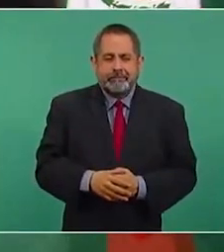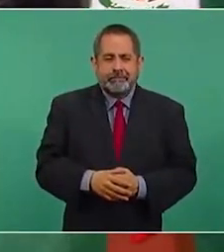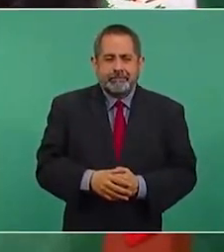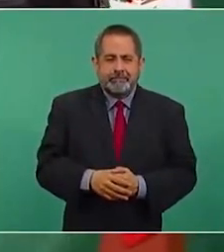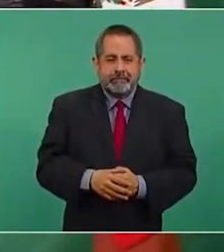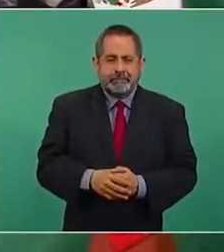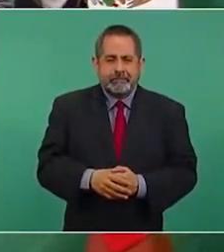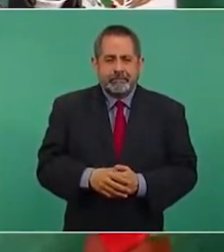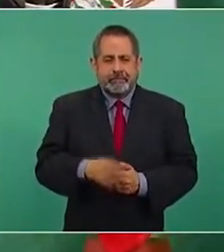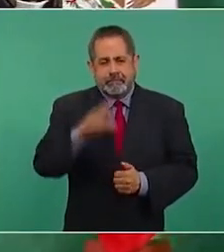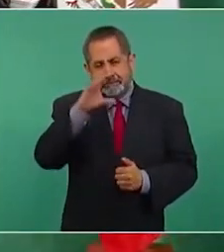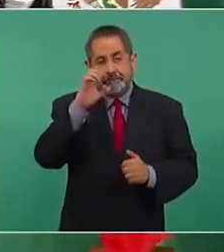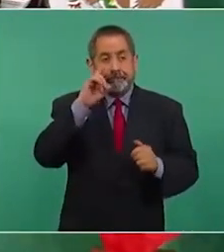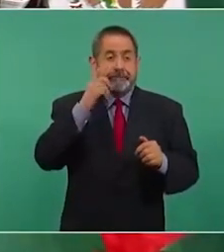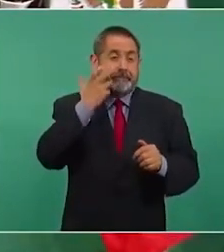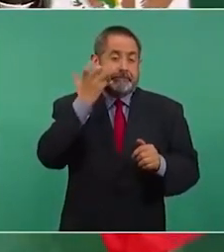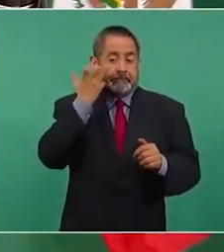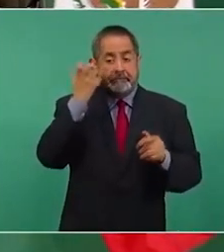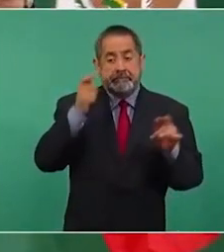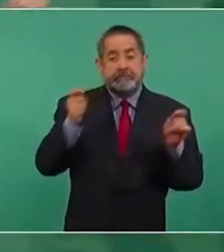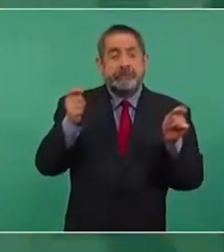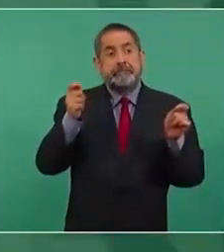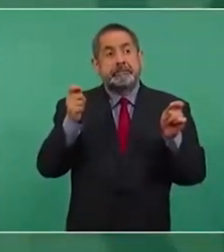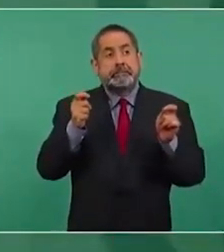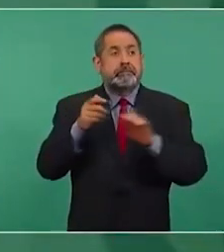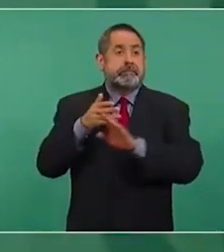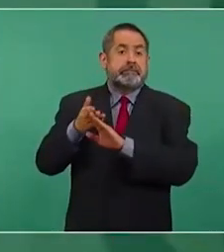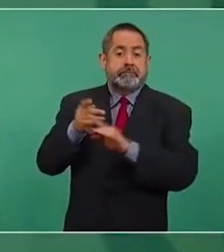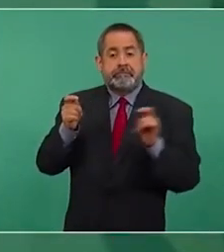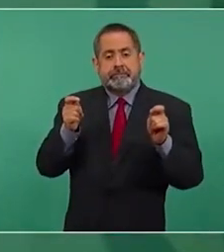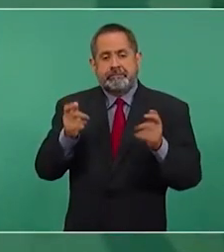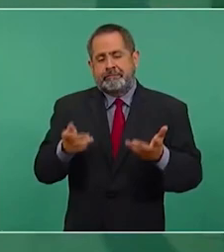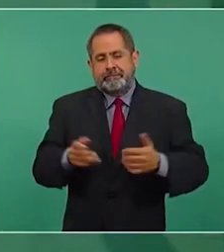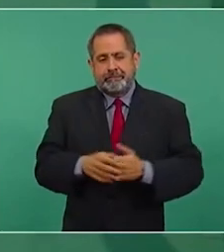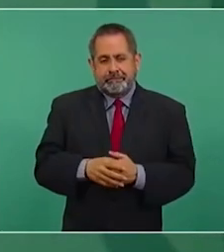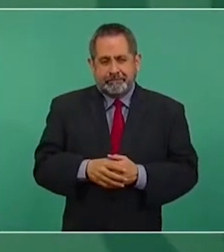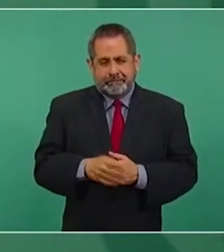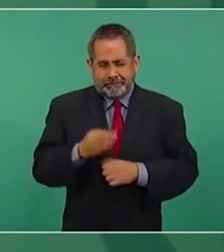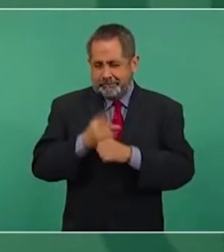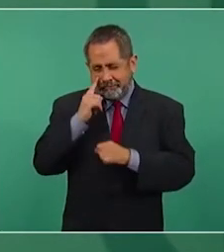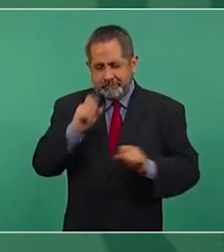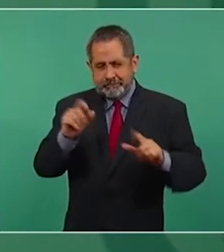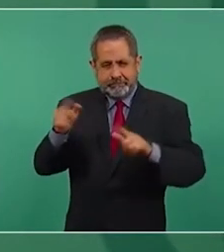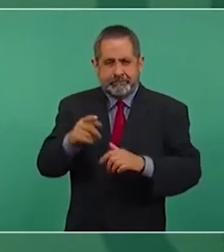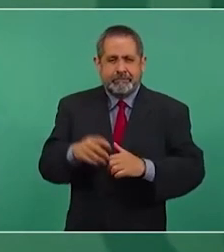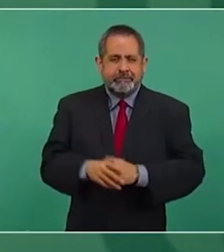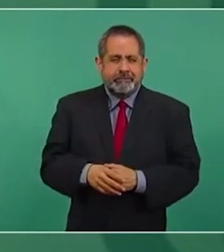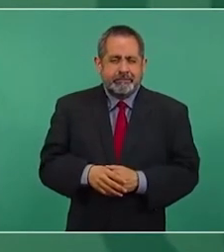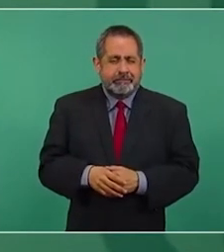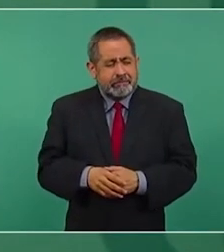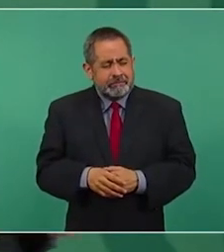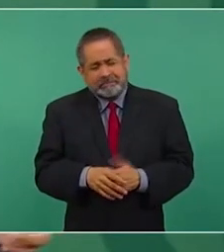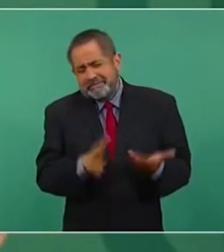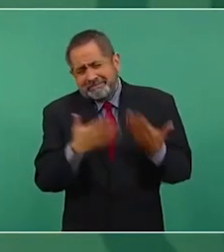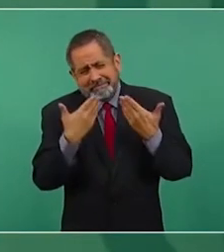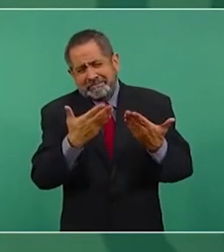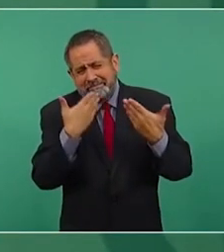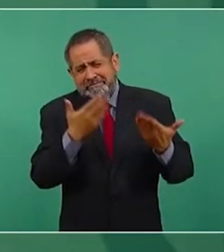tomarse una foto, la van a ver ahora. Pero eso está bien,